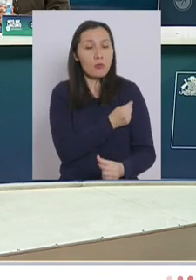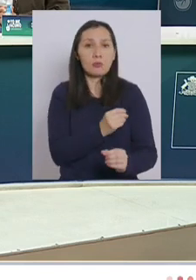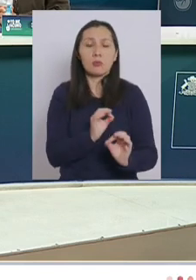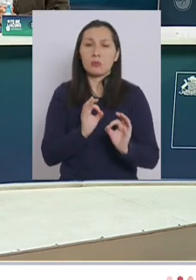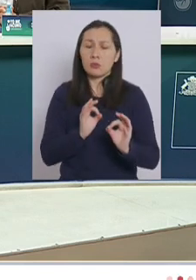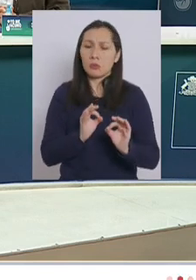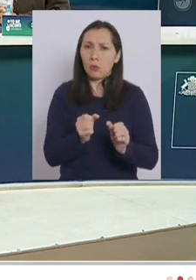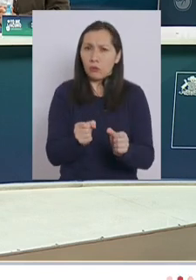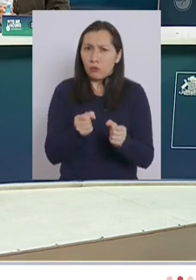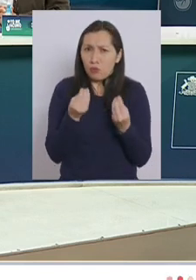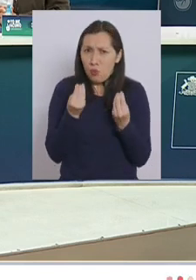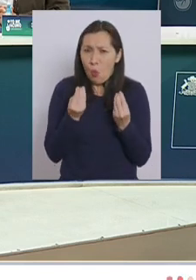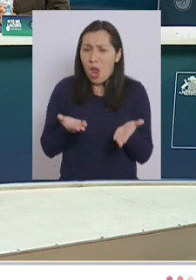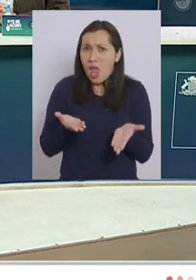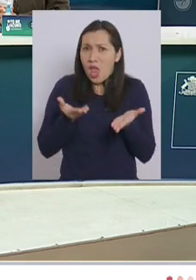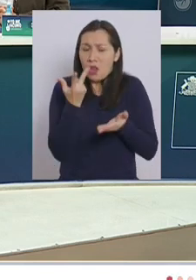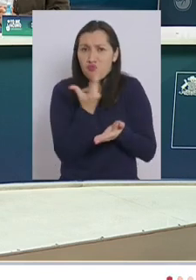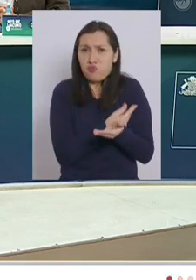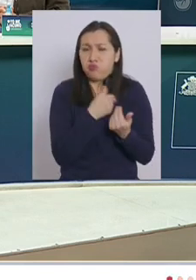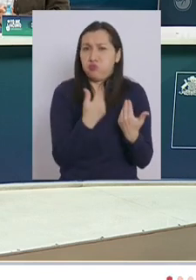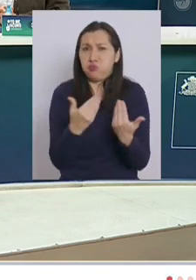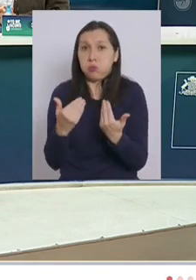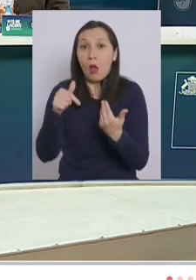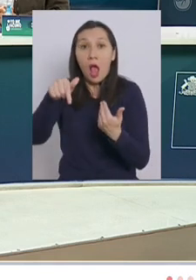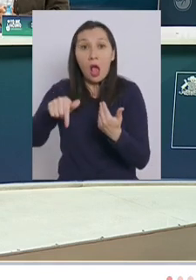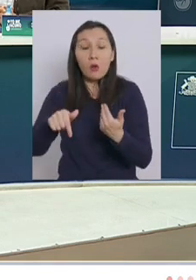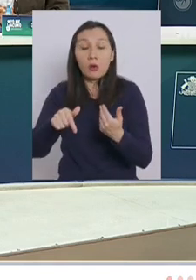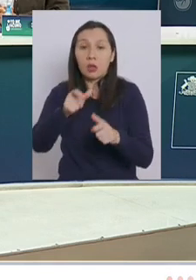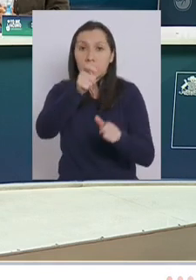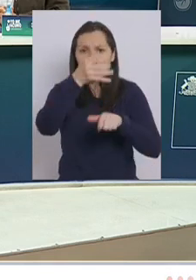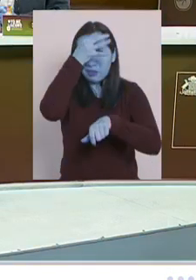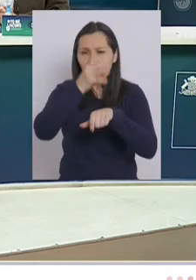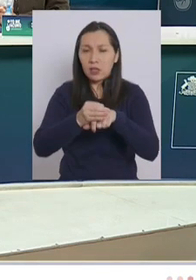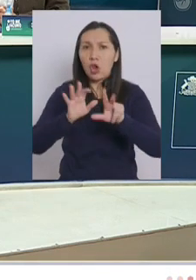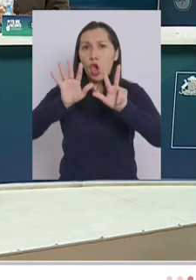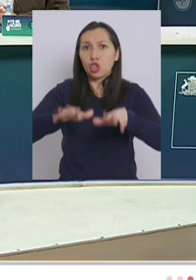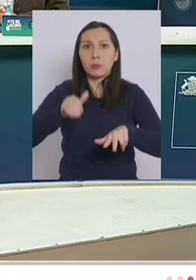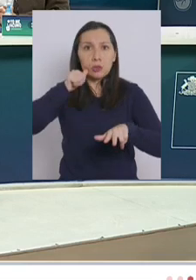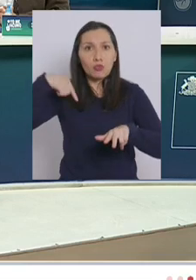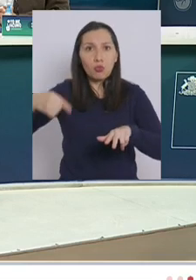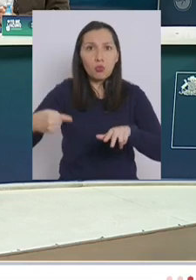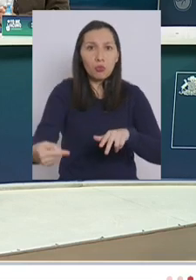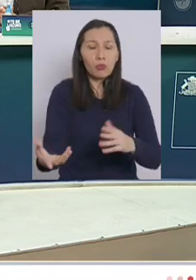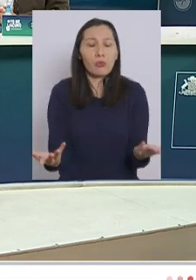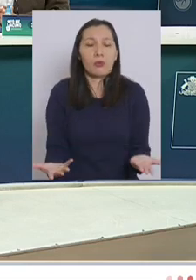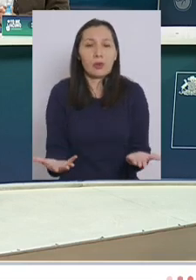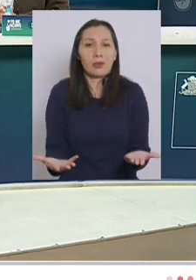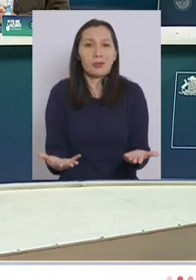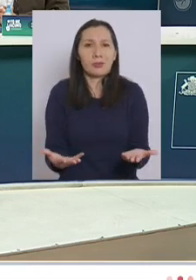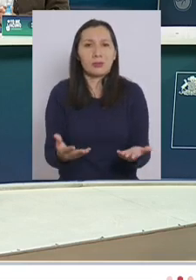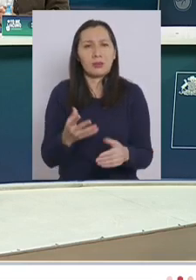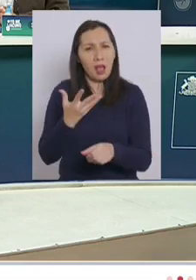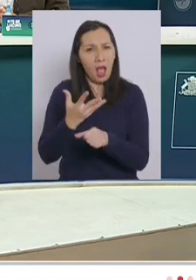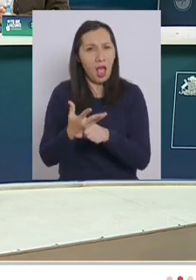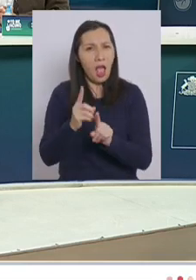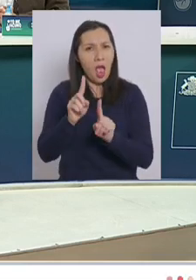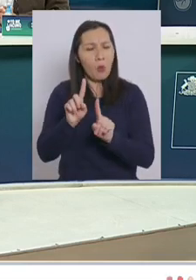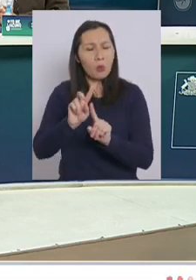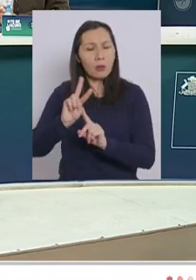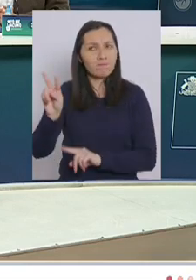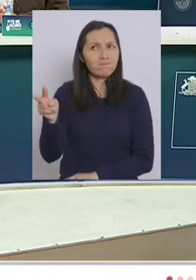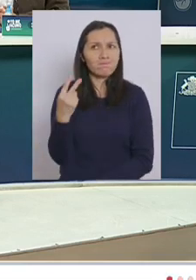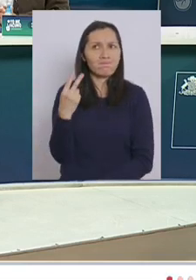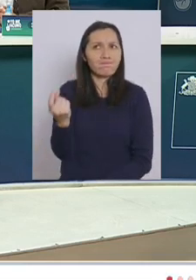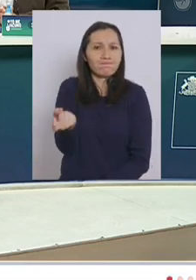extremadamente exitoso hoy estamos con casos que ordenan los 8.000 casos diarios ¿existe alguna autocrítica